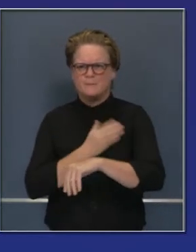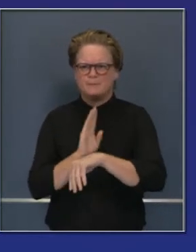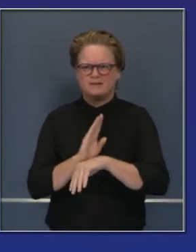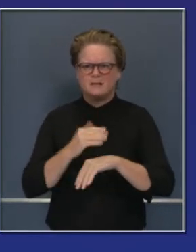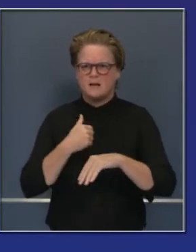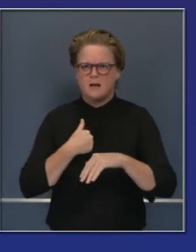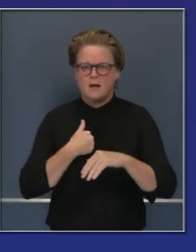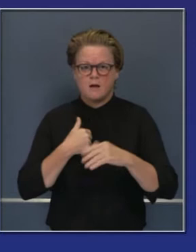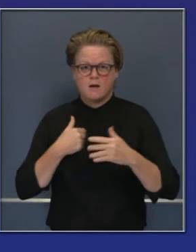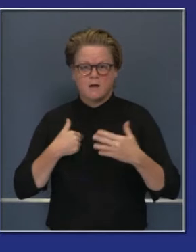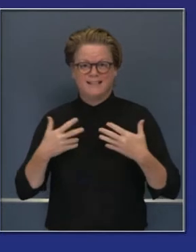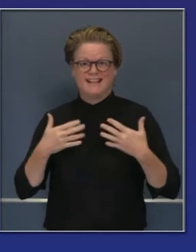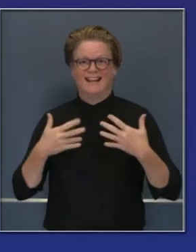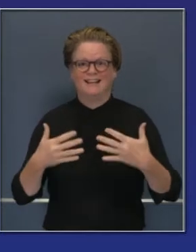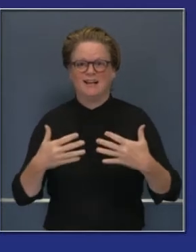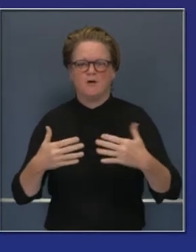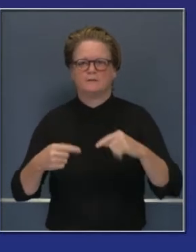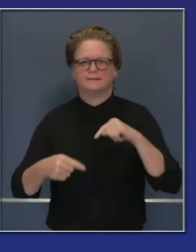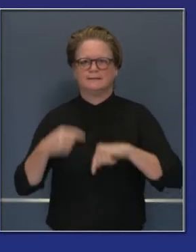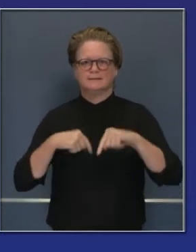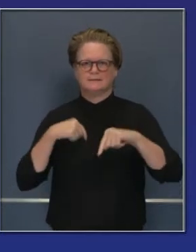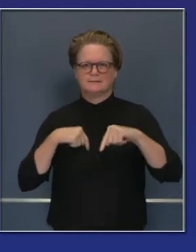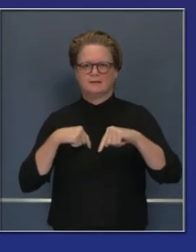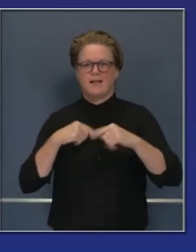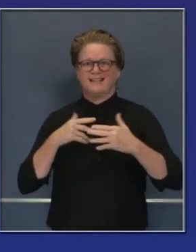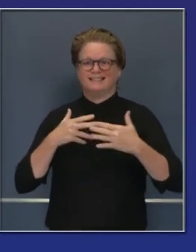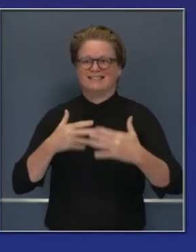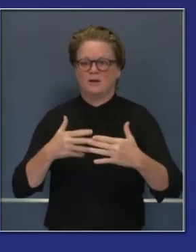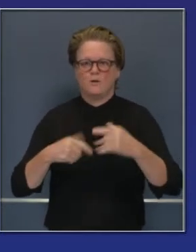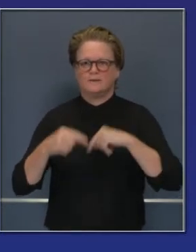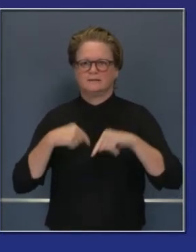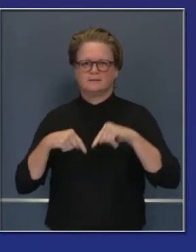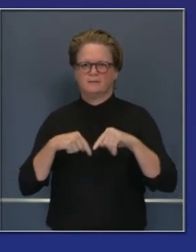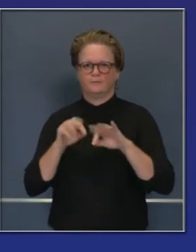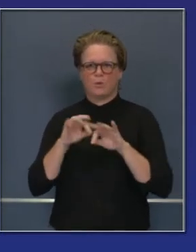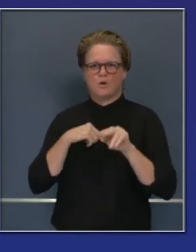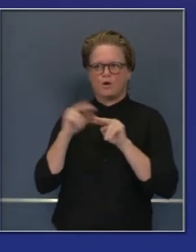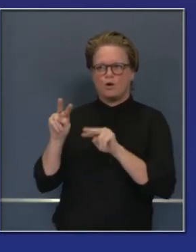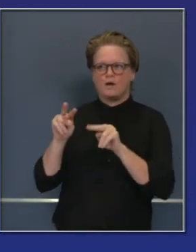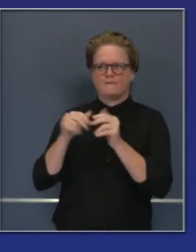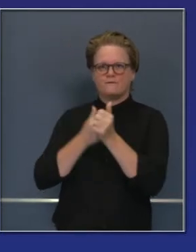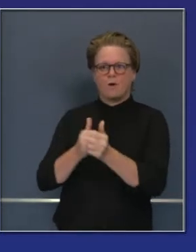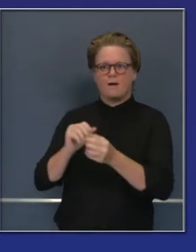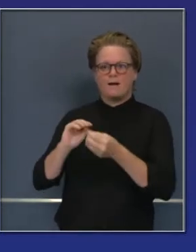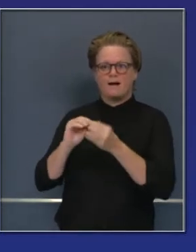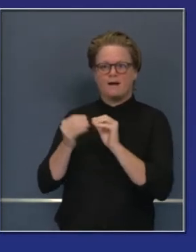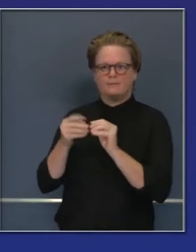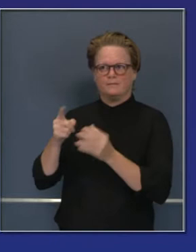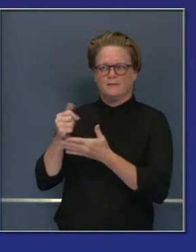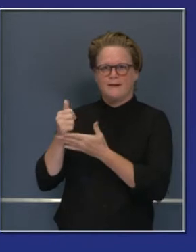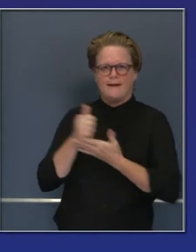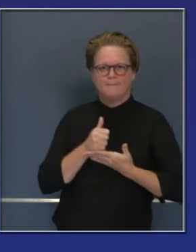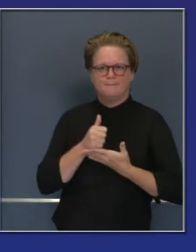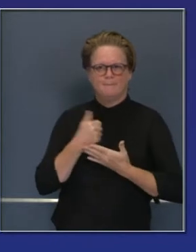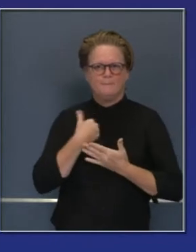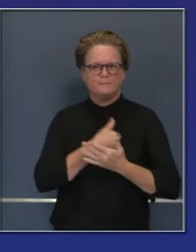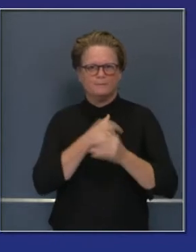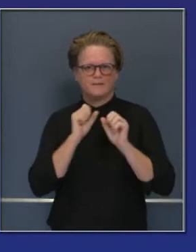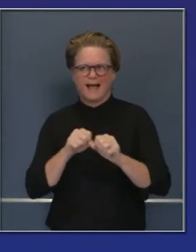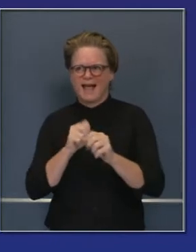atrás. Hablamos también de un descanso de emergencia en base a los datos y en base a las condiciones que